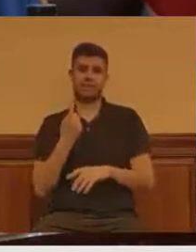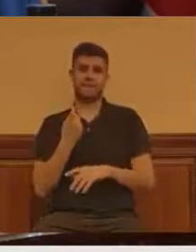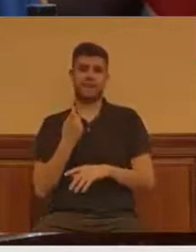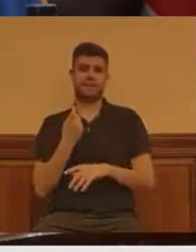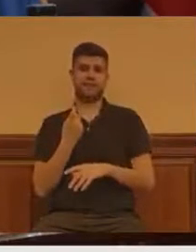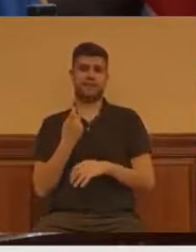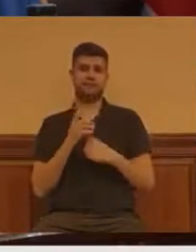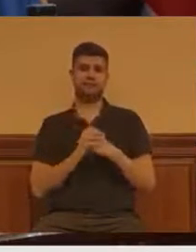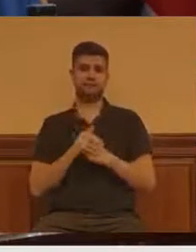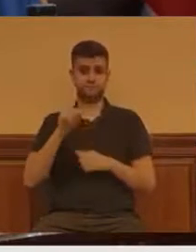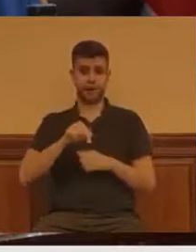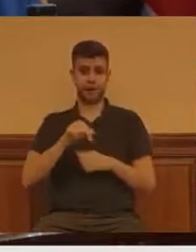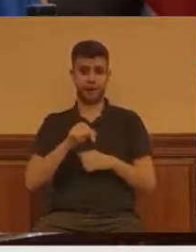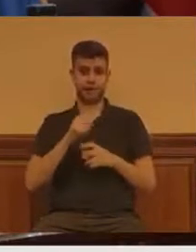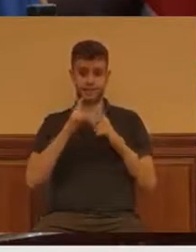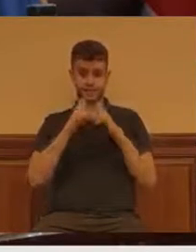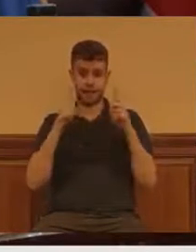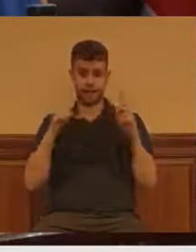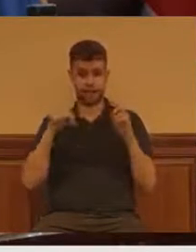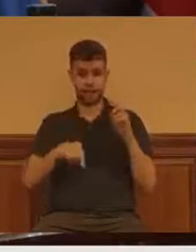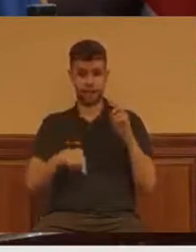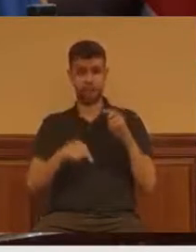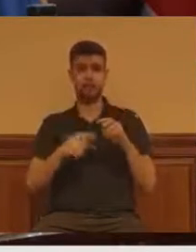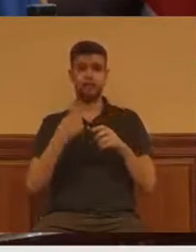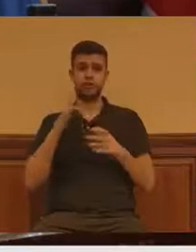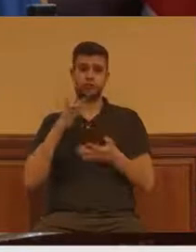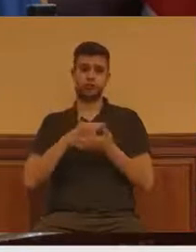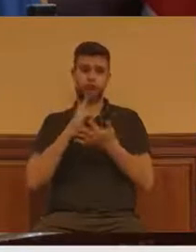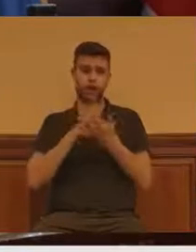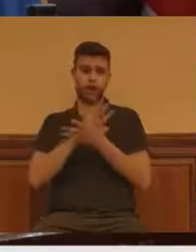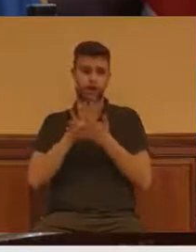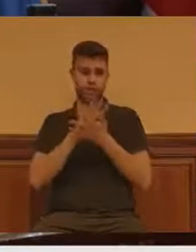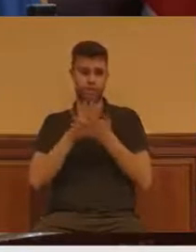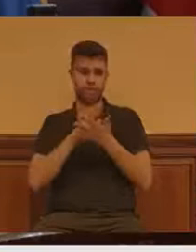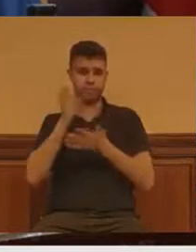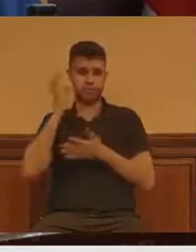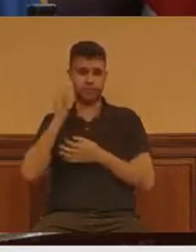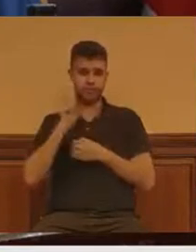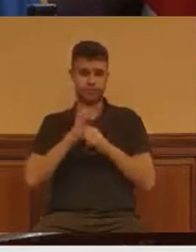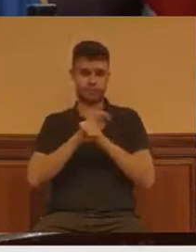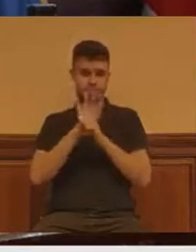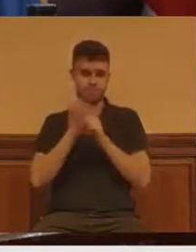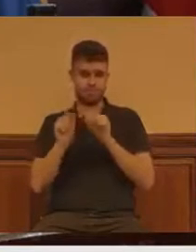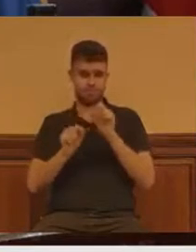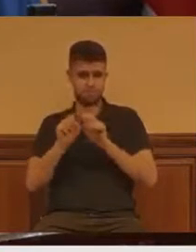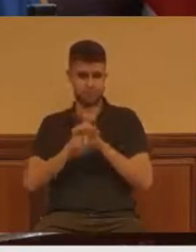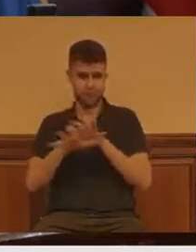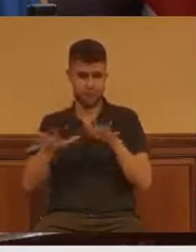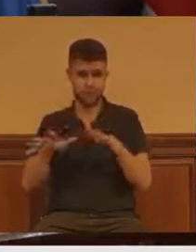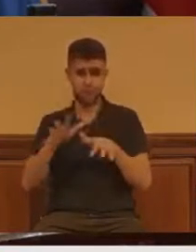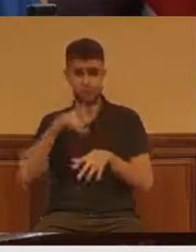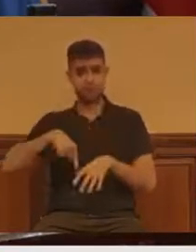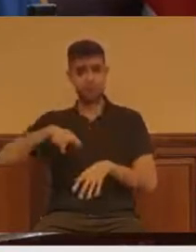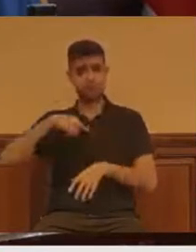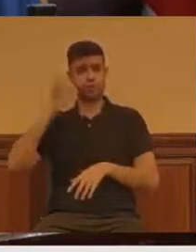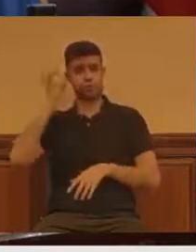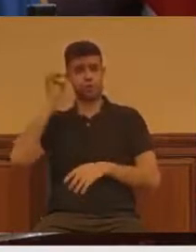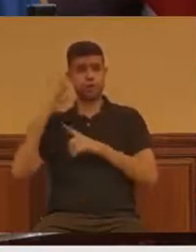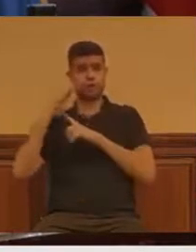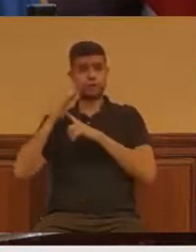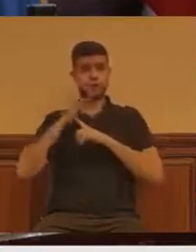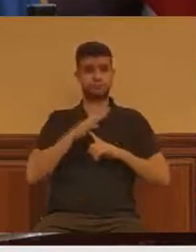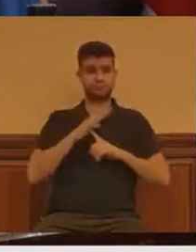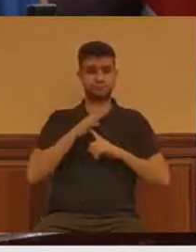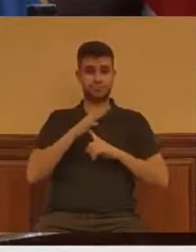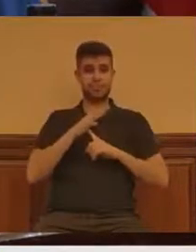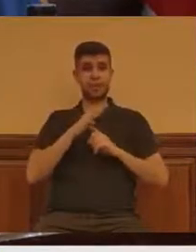Este año toca hablar de mujeres y pandemia porque las discriminaciones que seguimos sufriendo las mujeres pues con la pandemia no